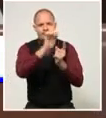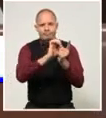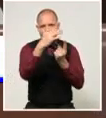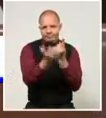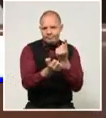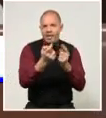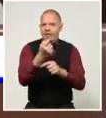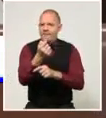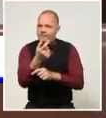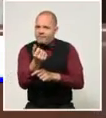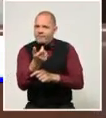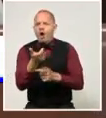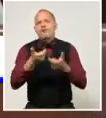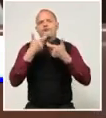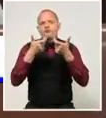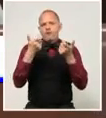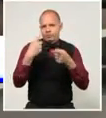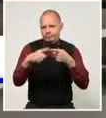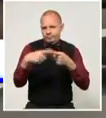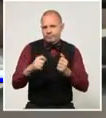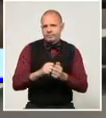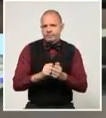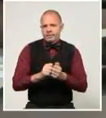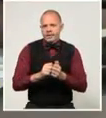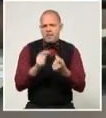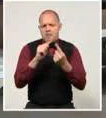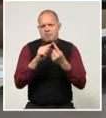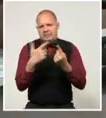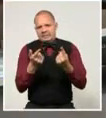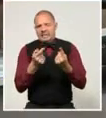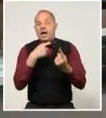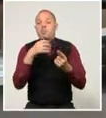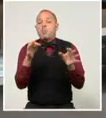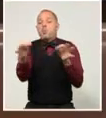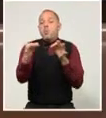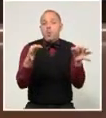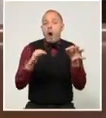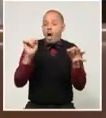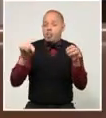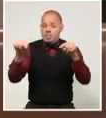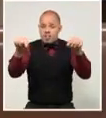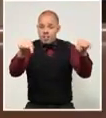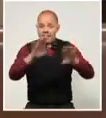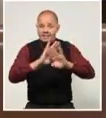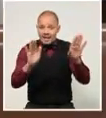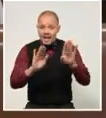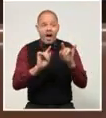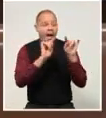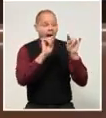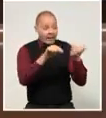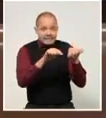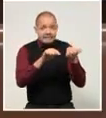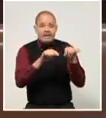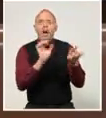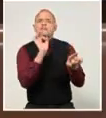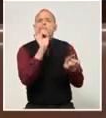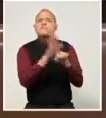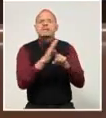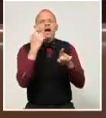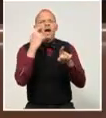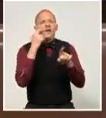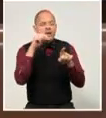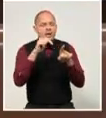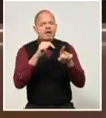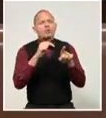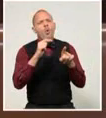Seleccionar municipios para la implementación de este modelo, introducir en los planes de formación de profesionales los enfoques de sistemas